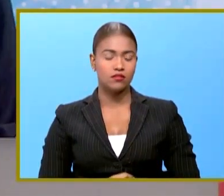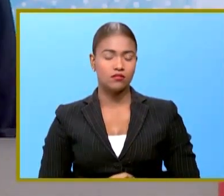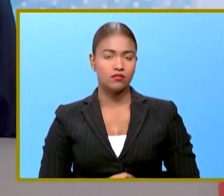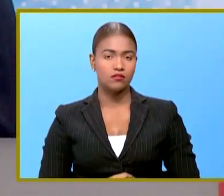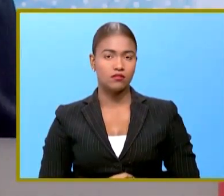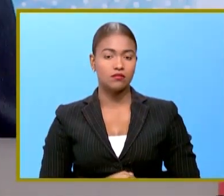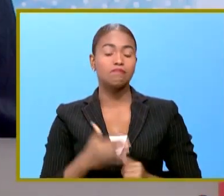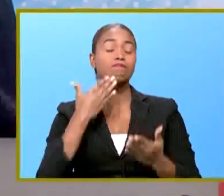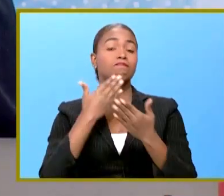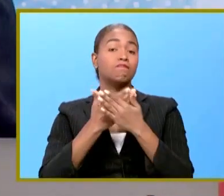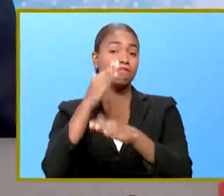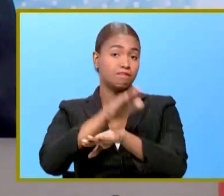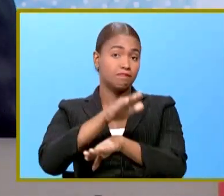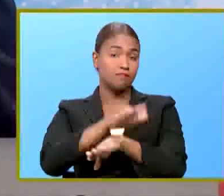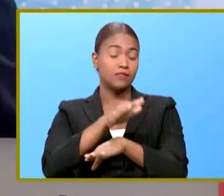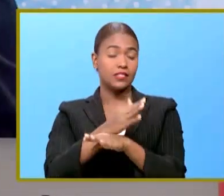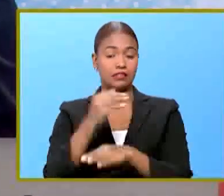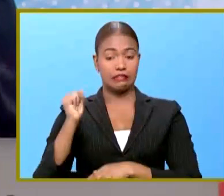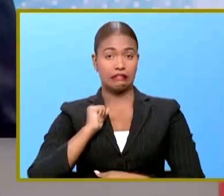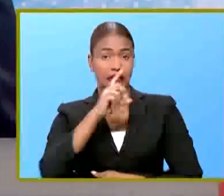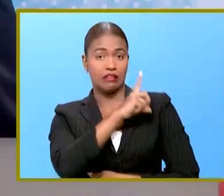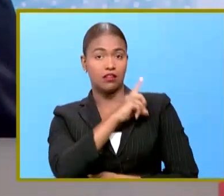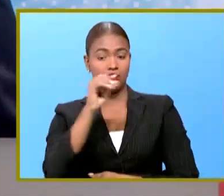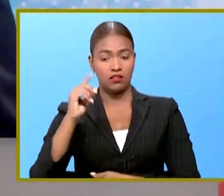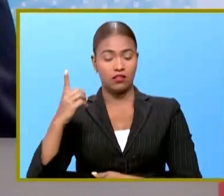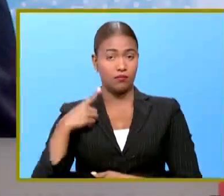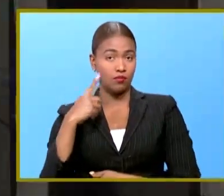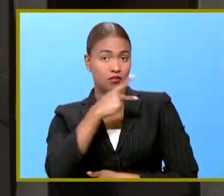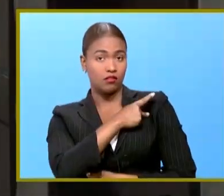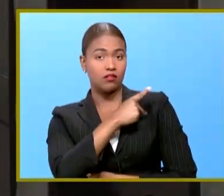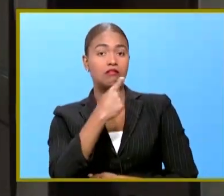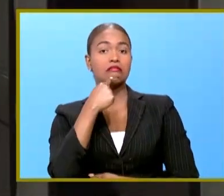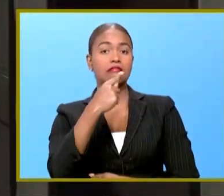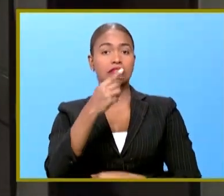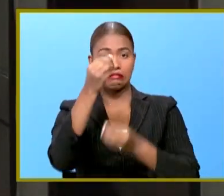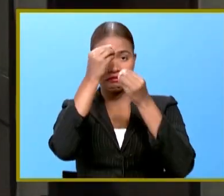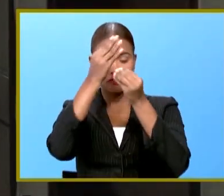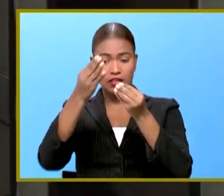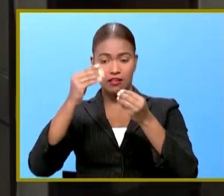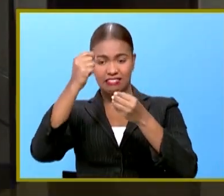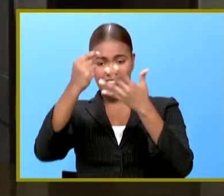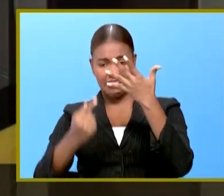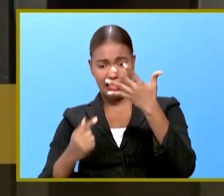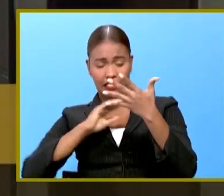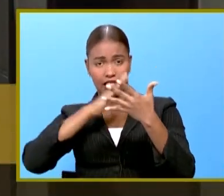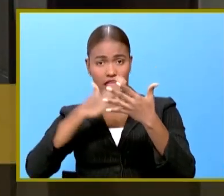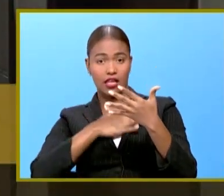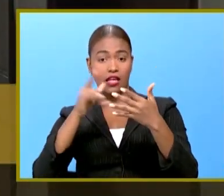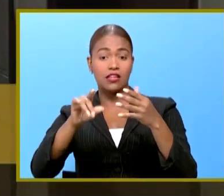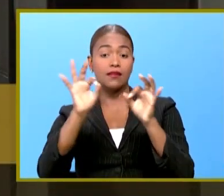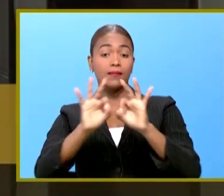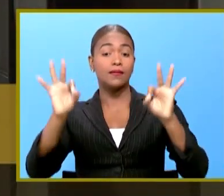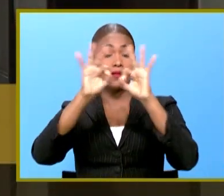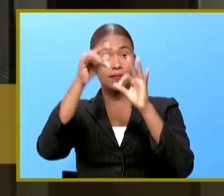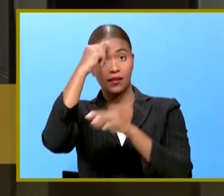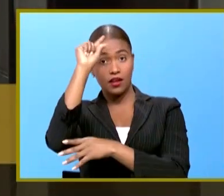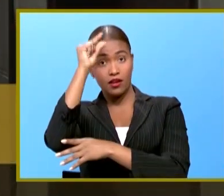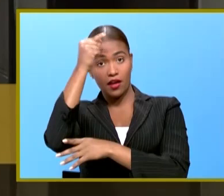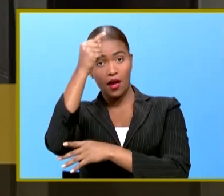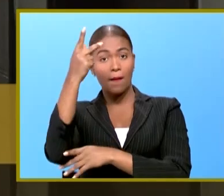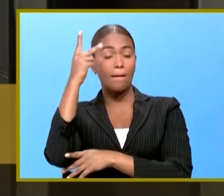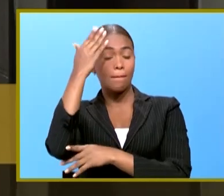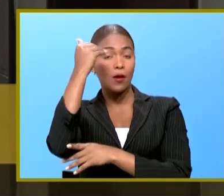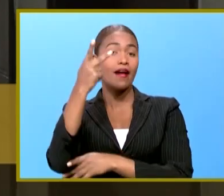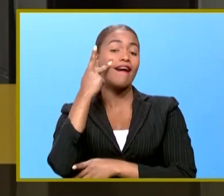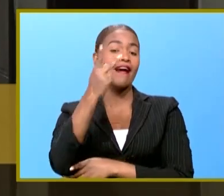Así es, buenas noches. Senadores y diputados consideran que la declaración de bienes es importante para el gobierno porque denota